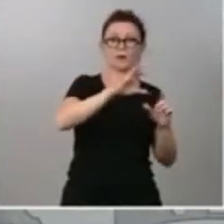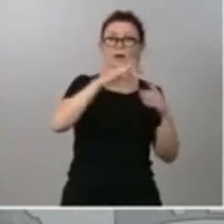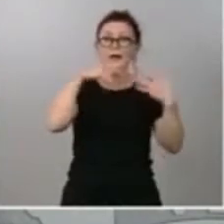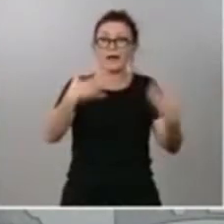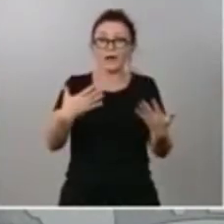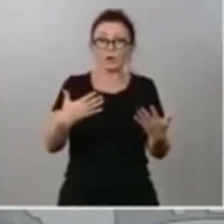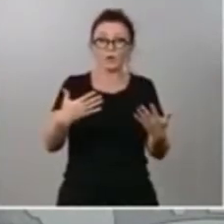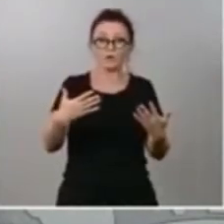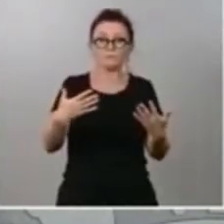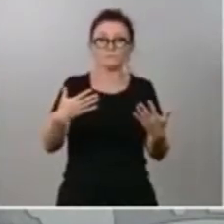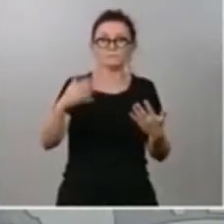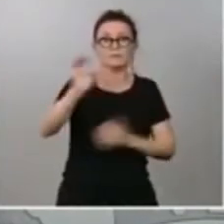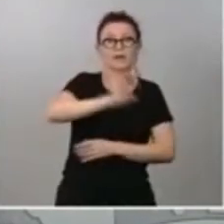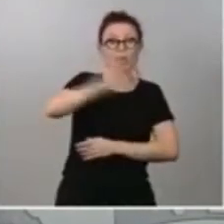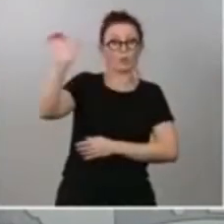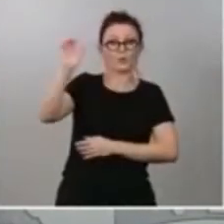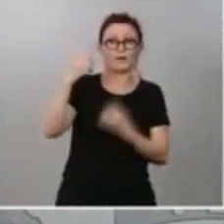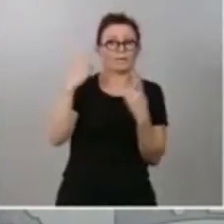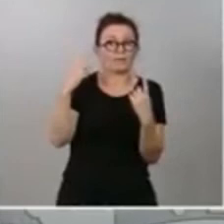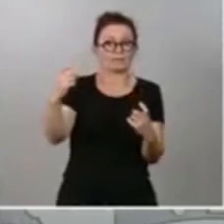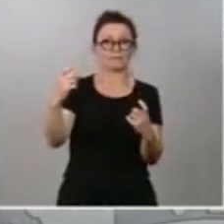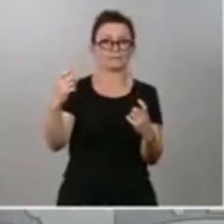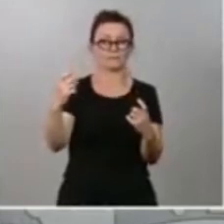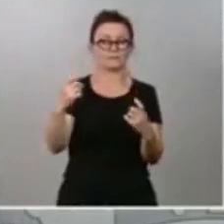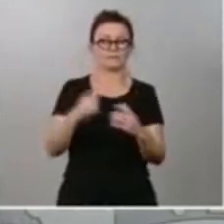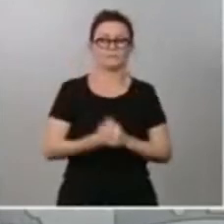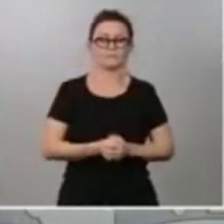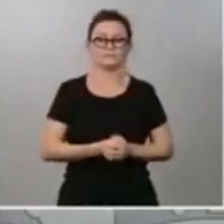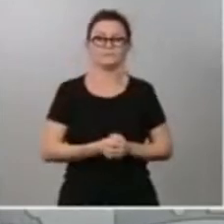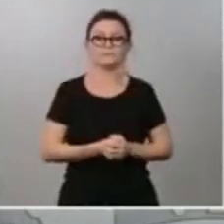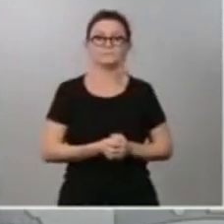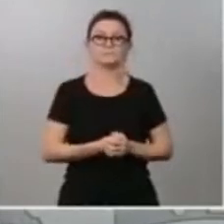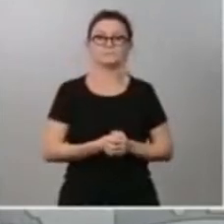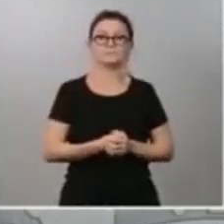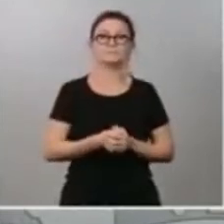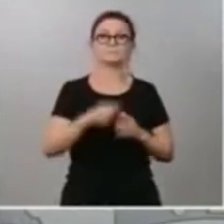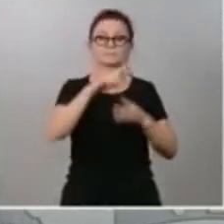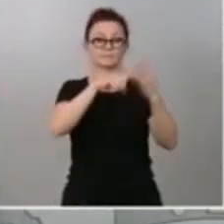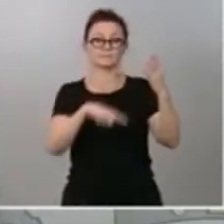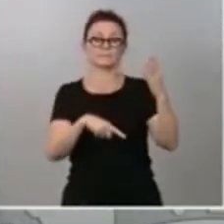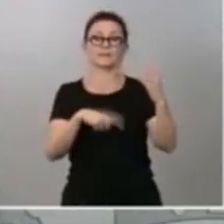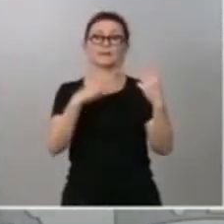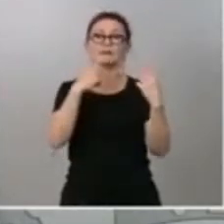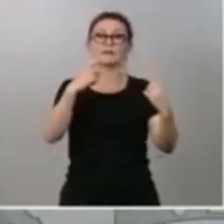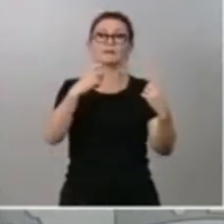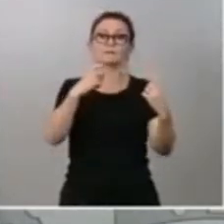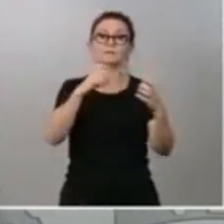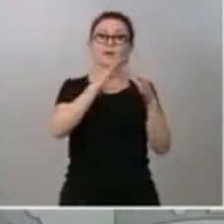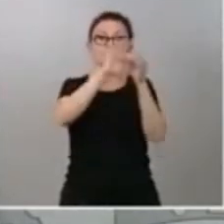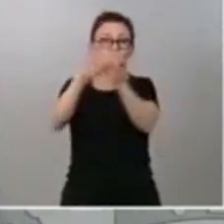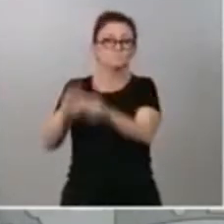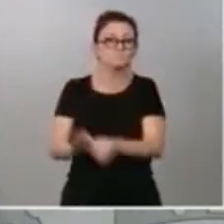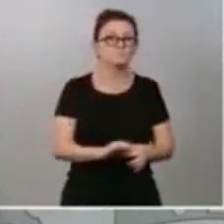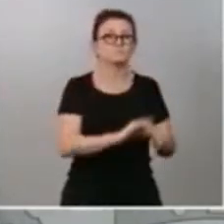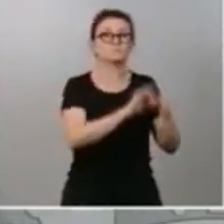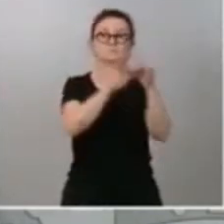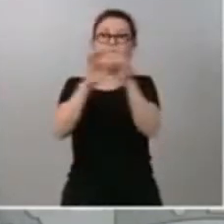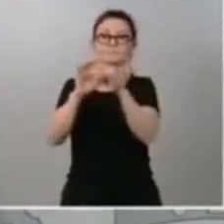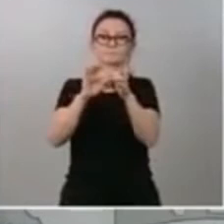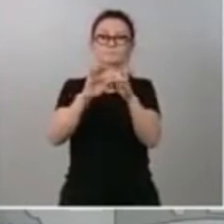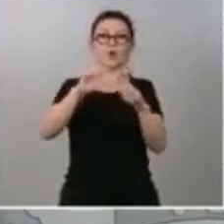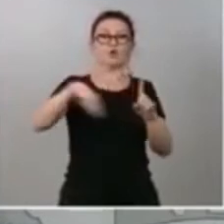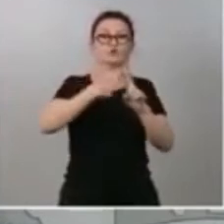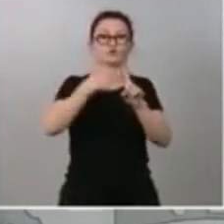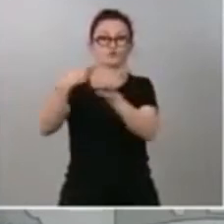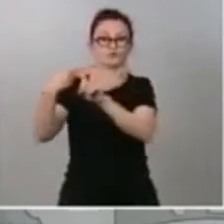Unas transformaciones que merecen la suma de todas nuestras capacidades de todas nuestras voluntades en el país de la misma manera